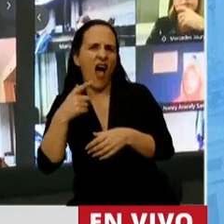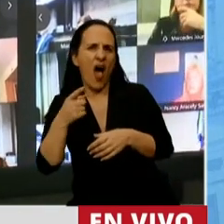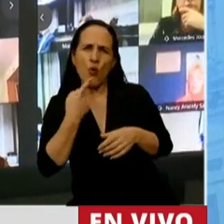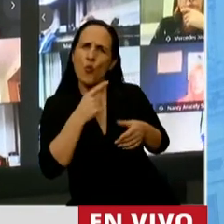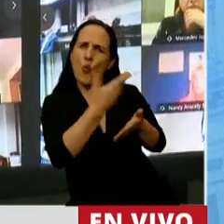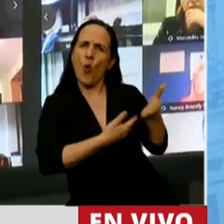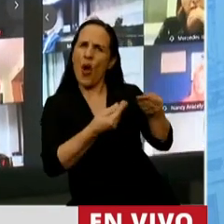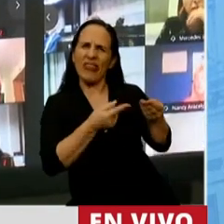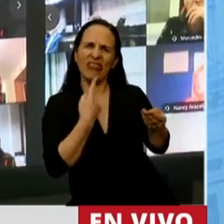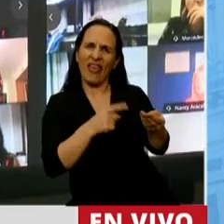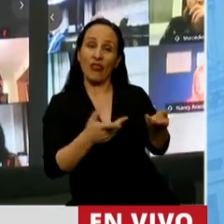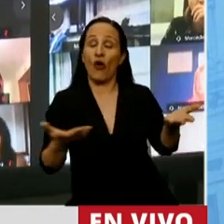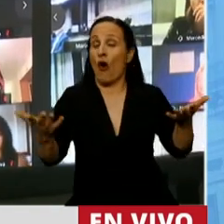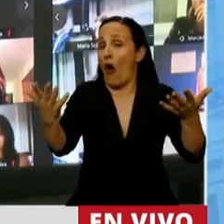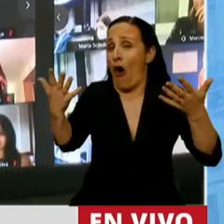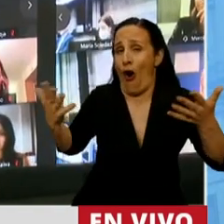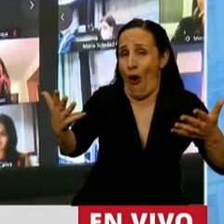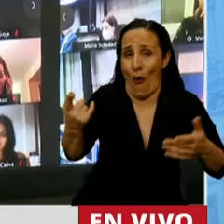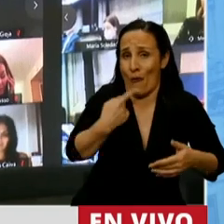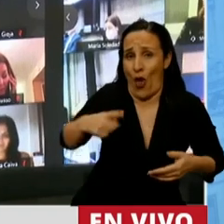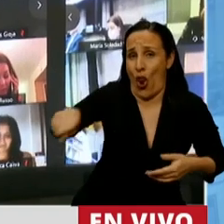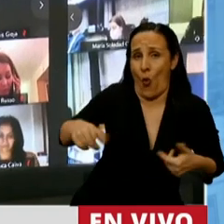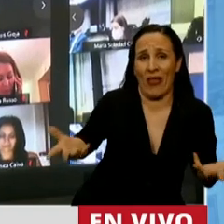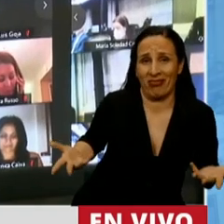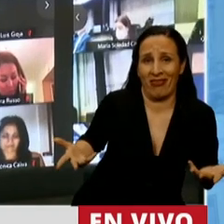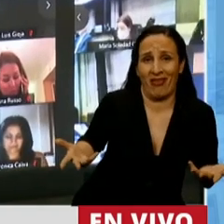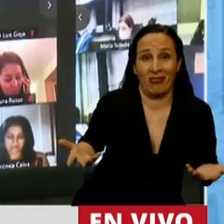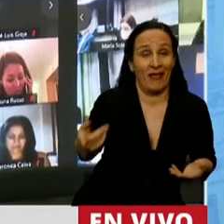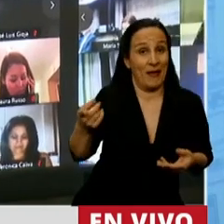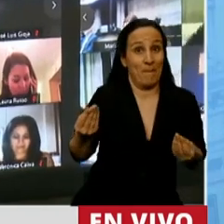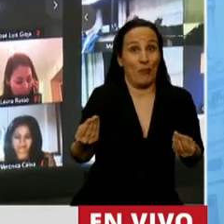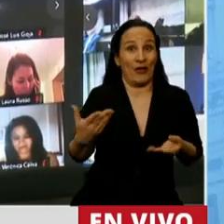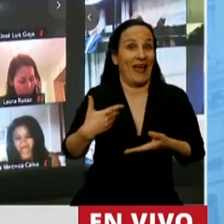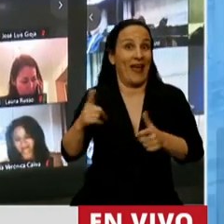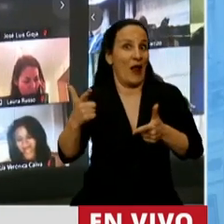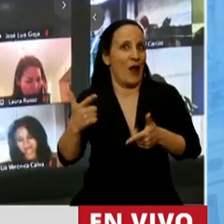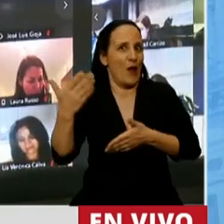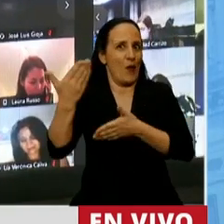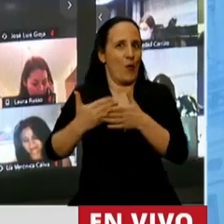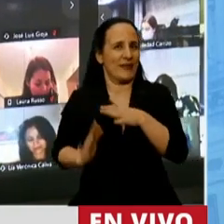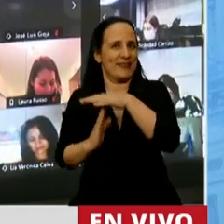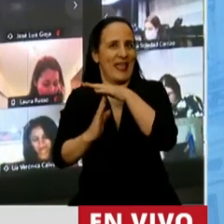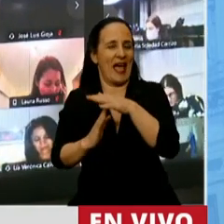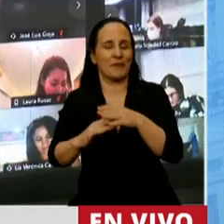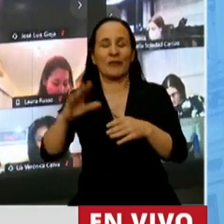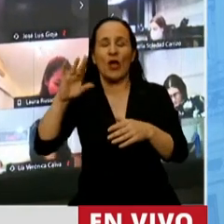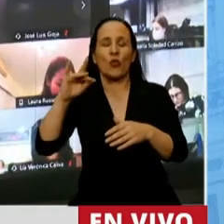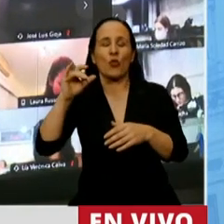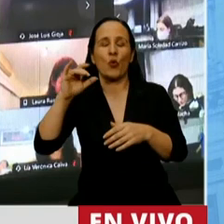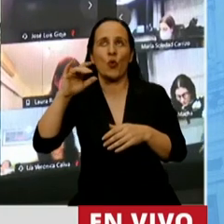presupuesto, lógico que no van a entender porque no está Sturzenegger, no está Dujón,